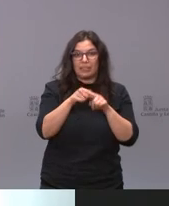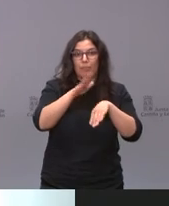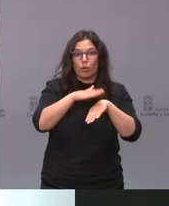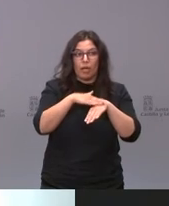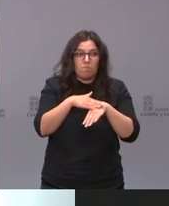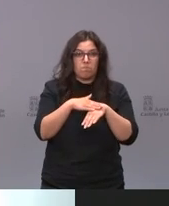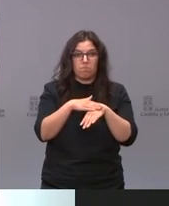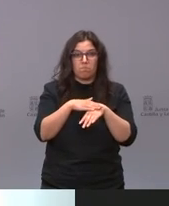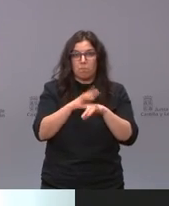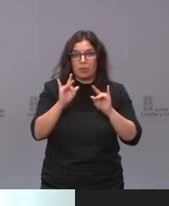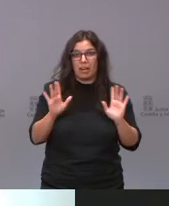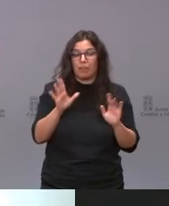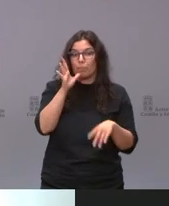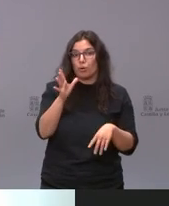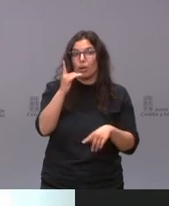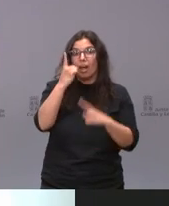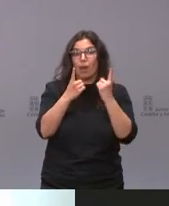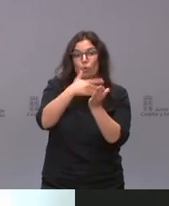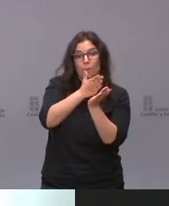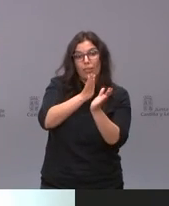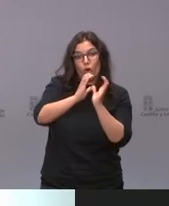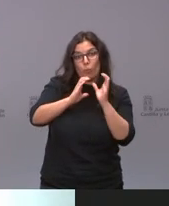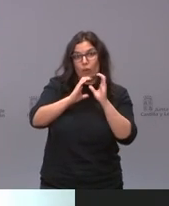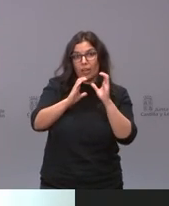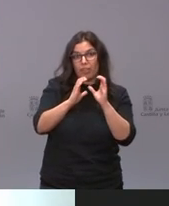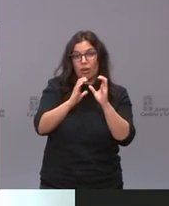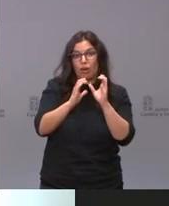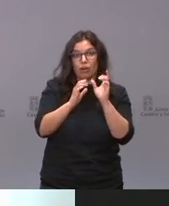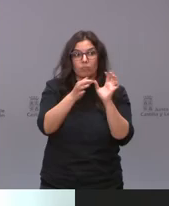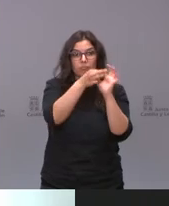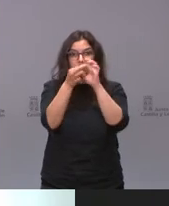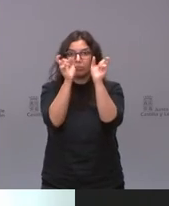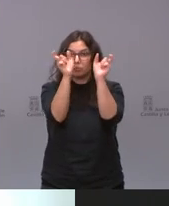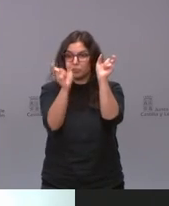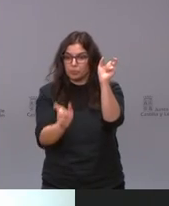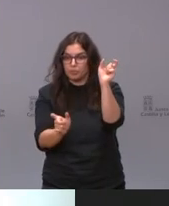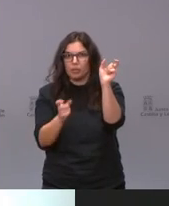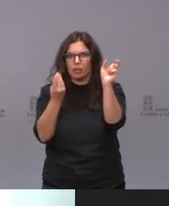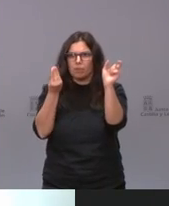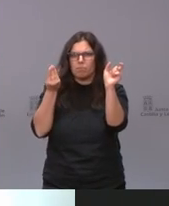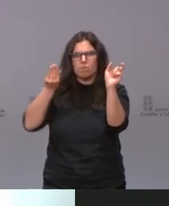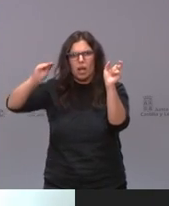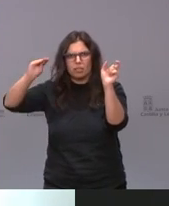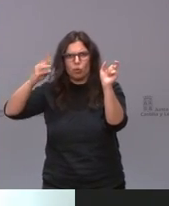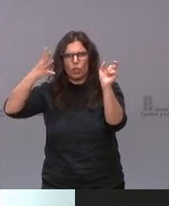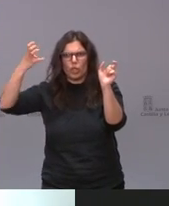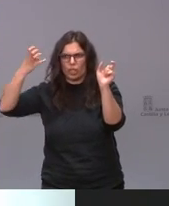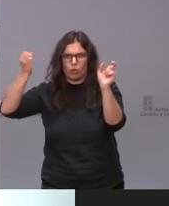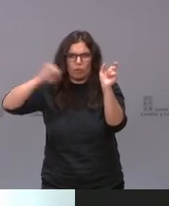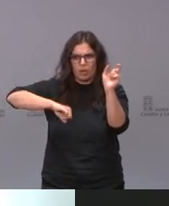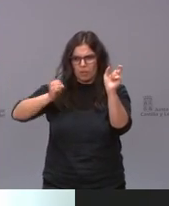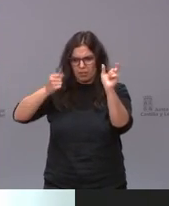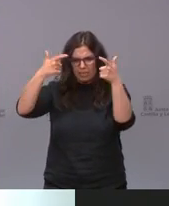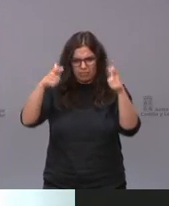hacer nada porque hay medios muy similares a los que los impactos se les paga 400 veces más caros que a otros de la misma